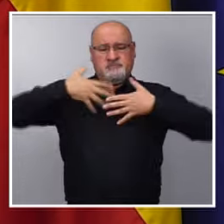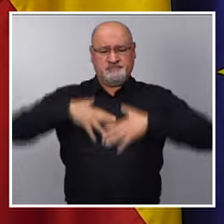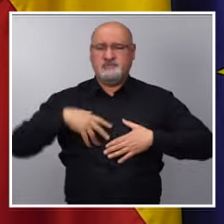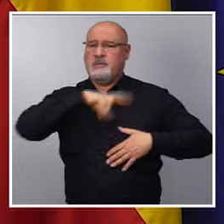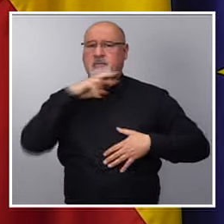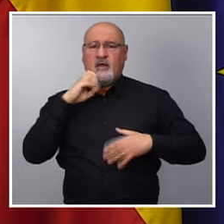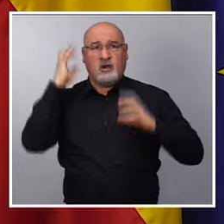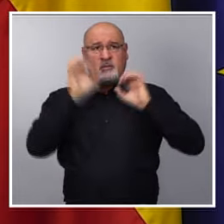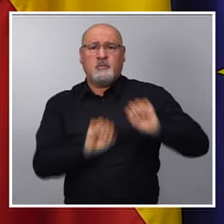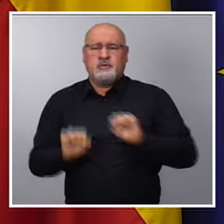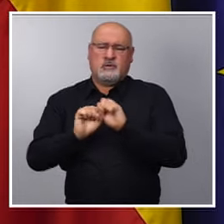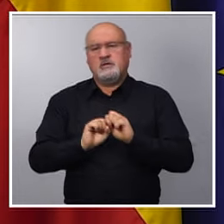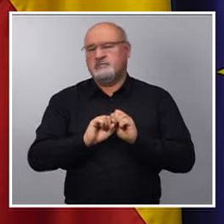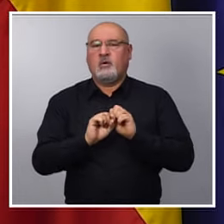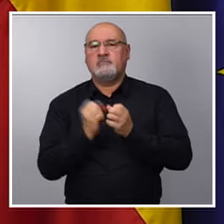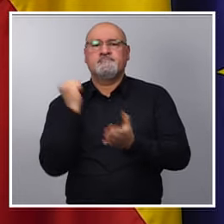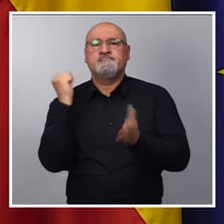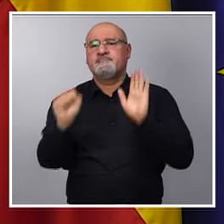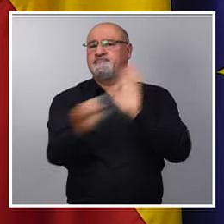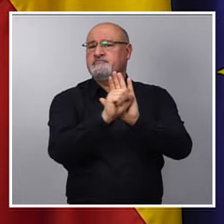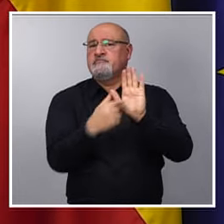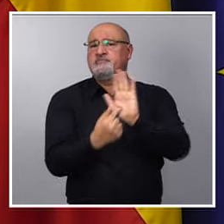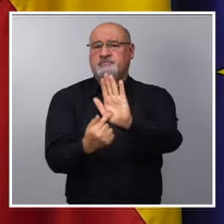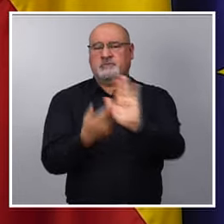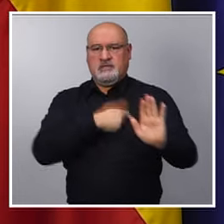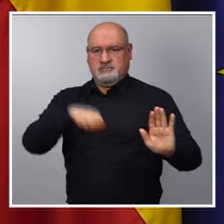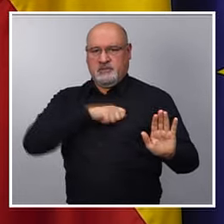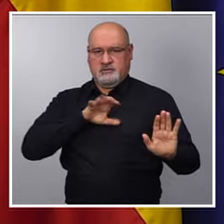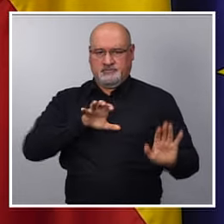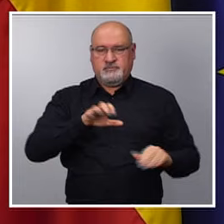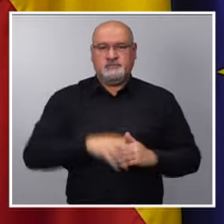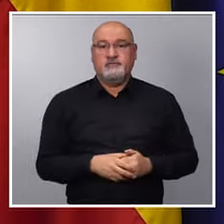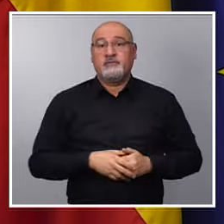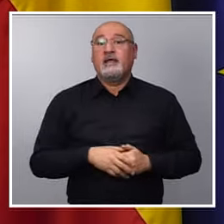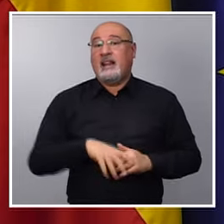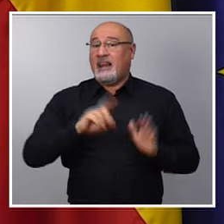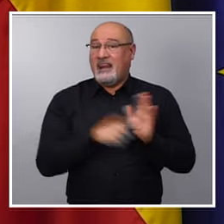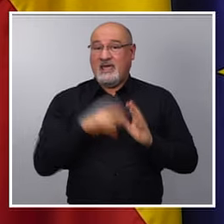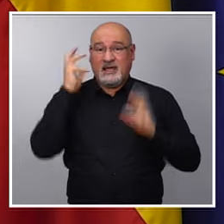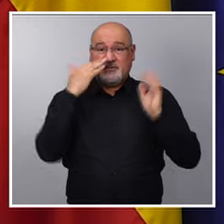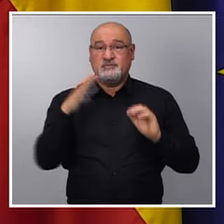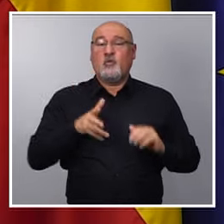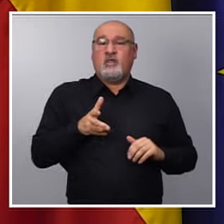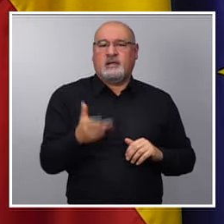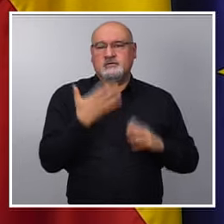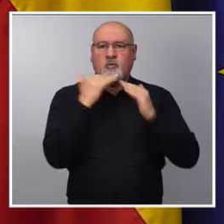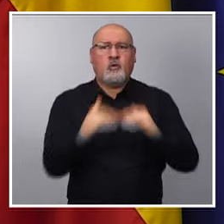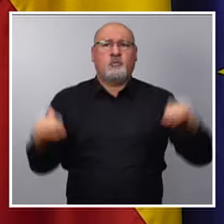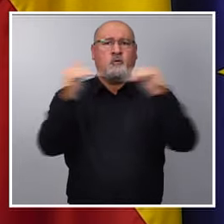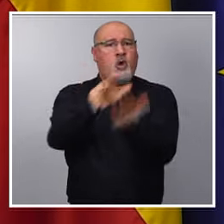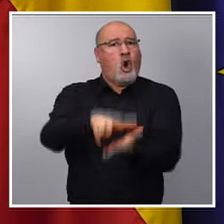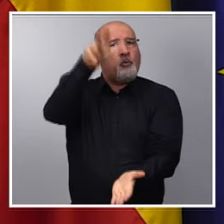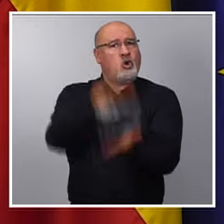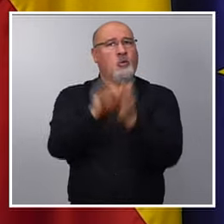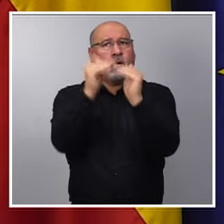ser un sello de país. Como decía, esta primera ley de derechos animales nos homologa con la mayoría de países europeos que ya tienen